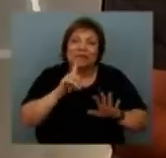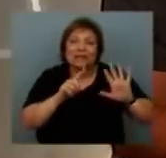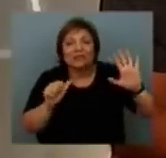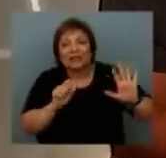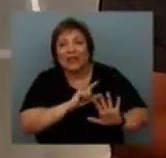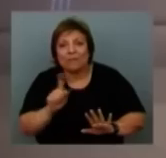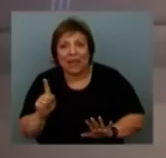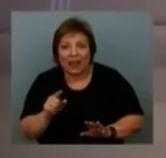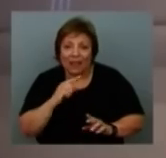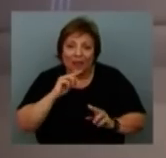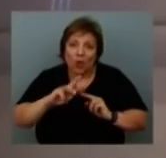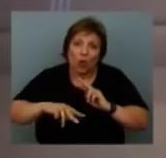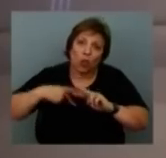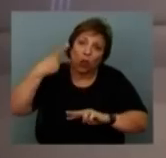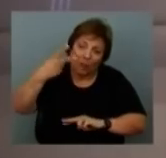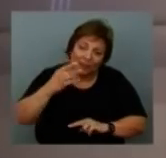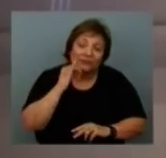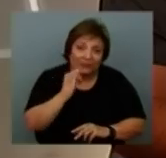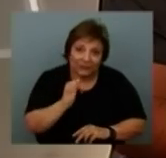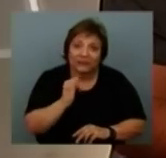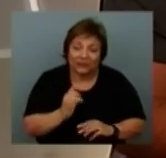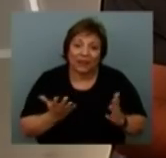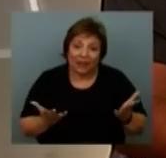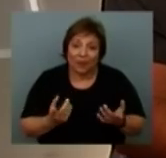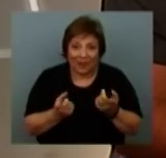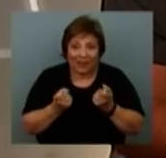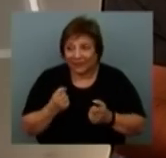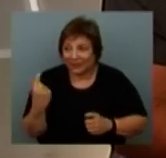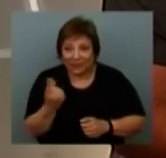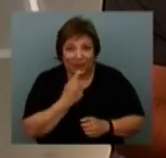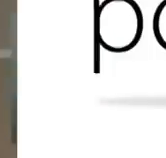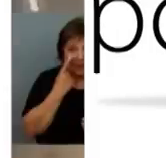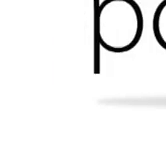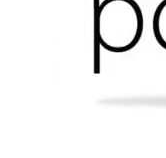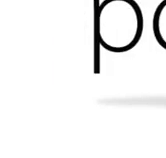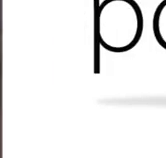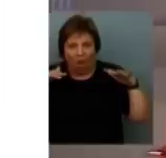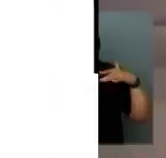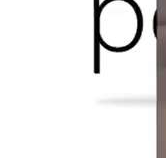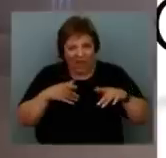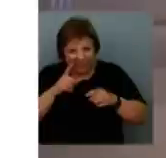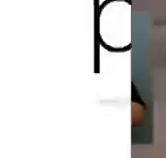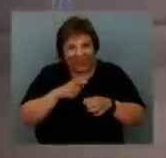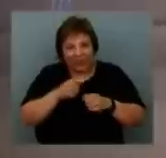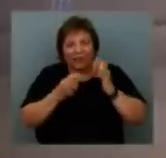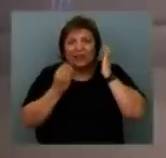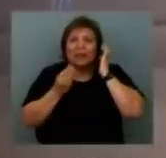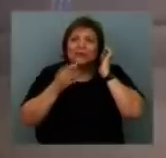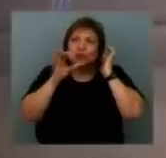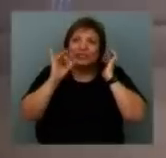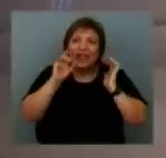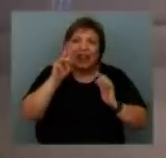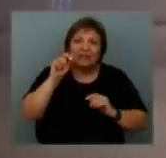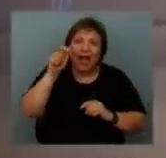16 mil pesos. Es duplicar más o menos. Es más o menos duplicar entendiendo las necesidades y cómo está la canasta básica familiar. ¿Qué le pasó a Alfredo Silva